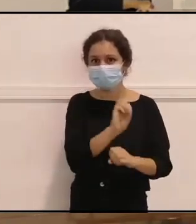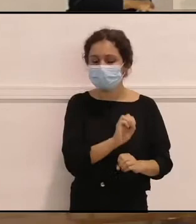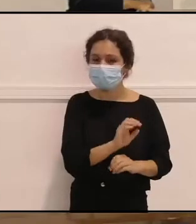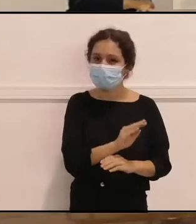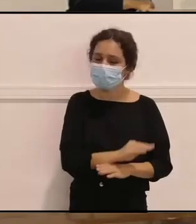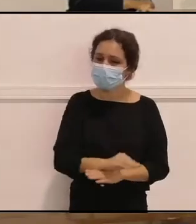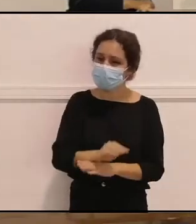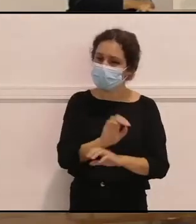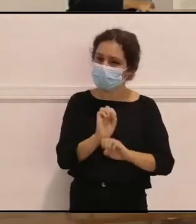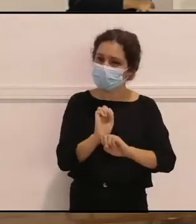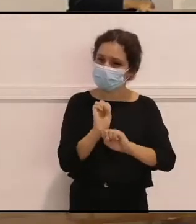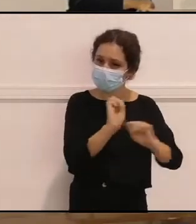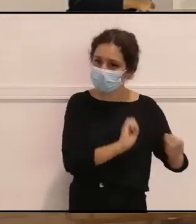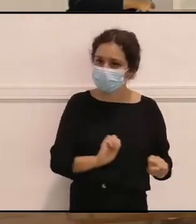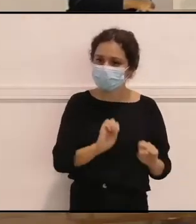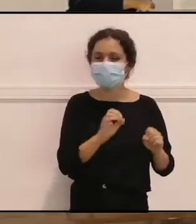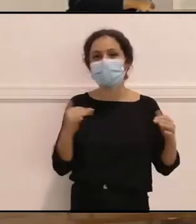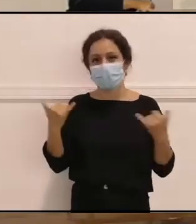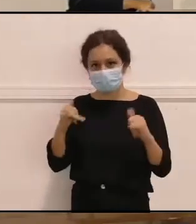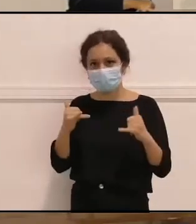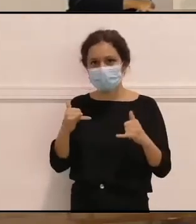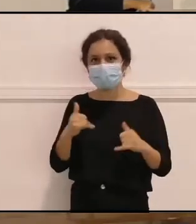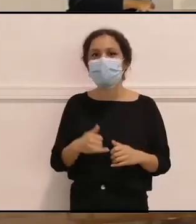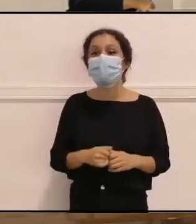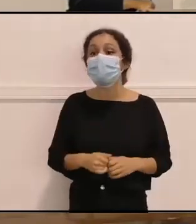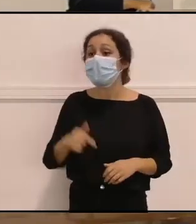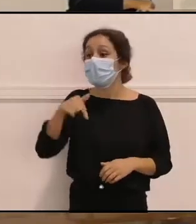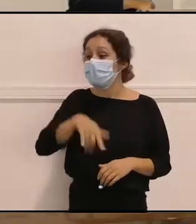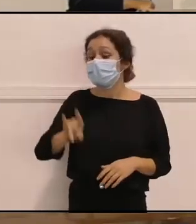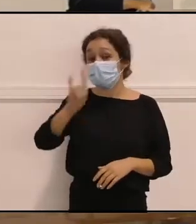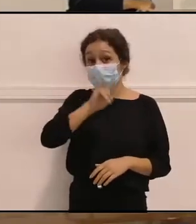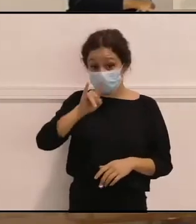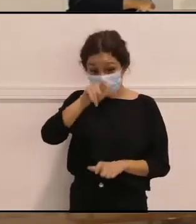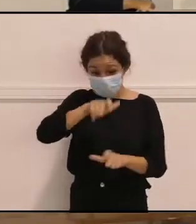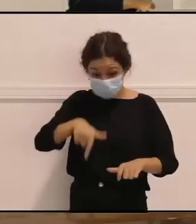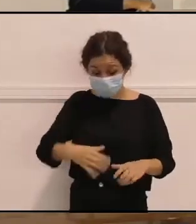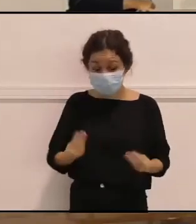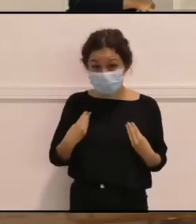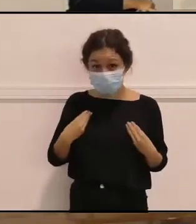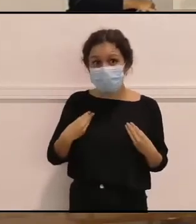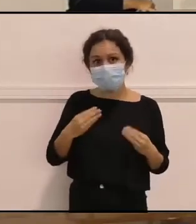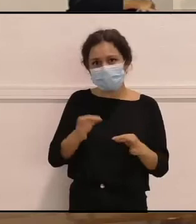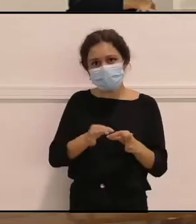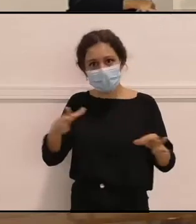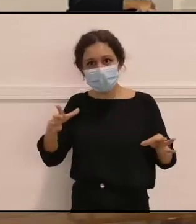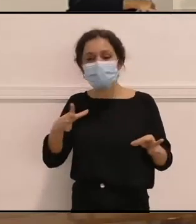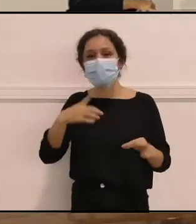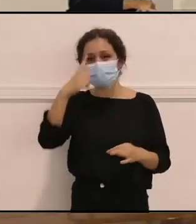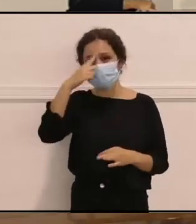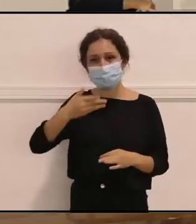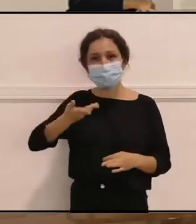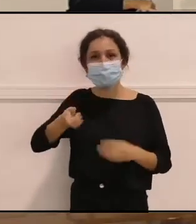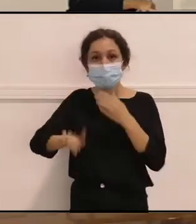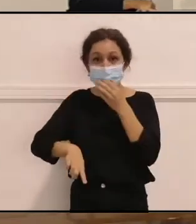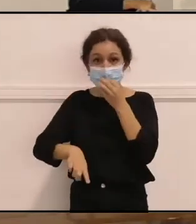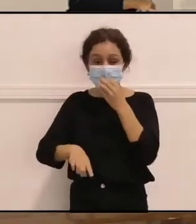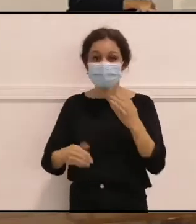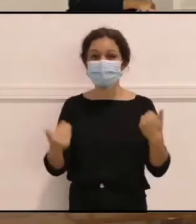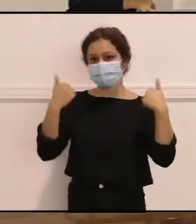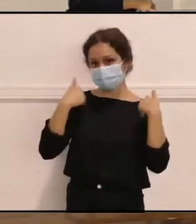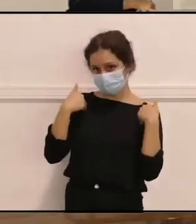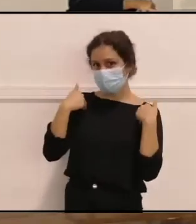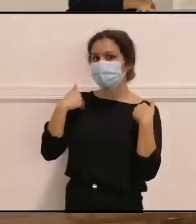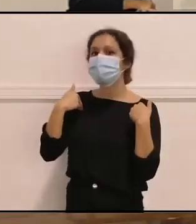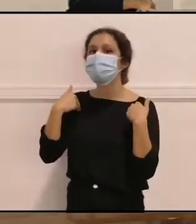Y aquí, obviamente, también creo que vivimos en Canarias, tenemos la suerte y el privilegio, también las responsabilidades y las